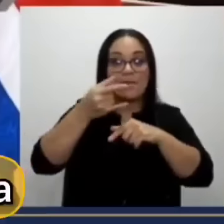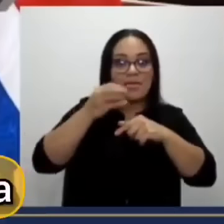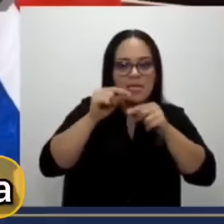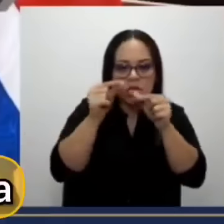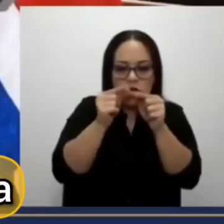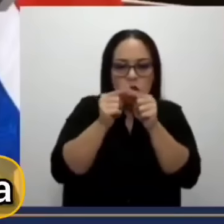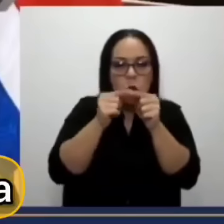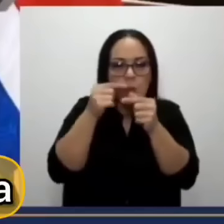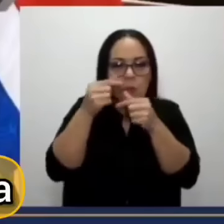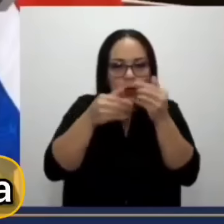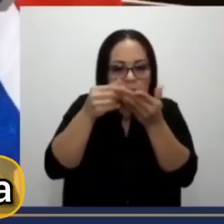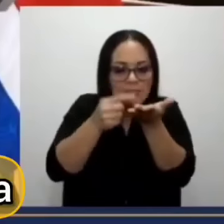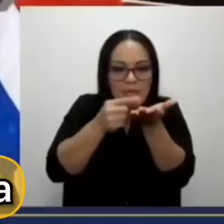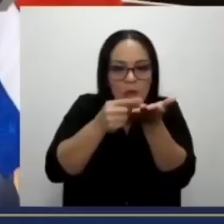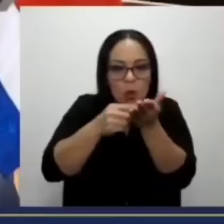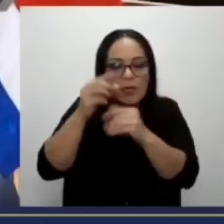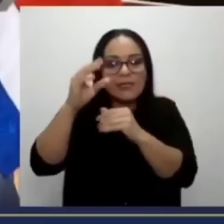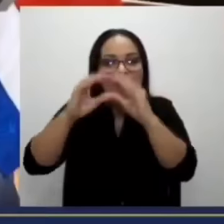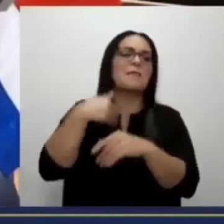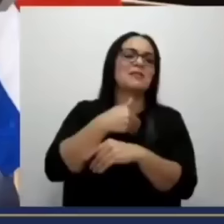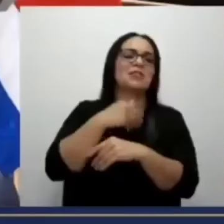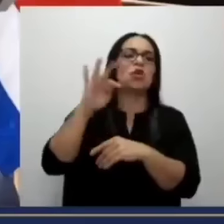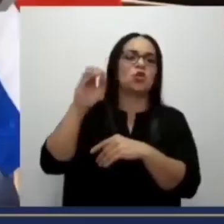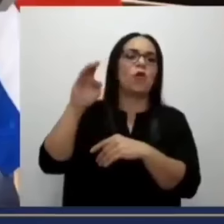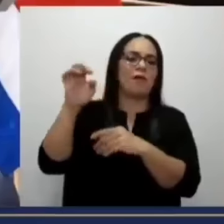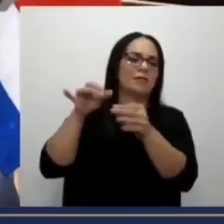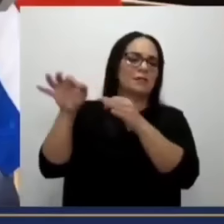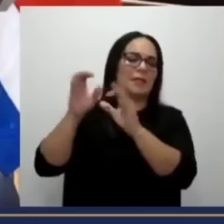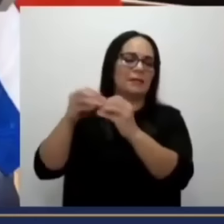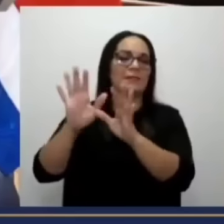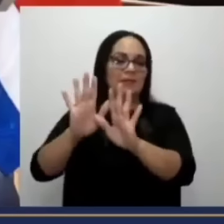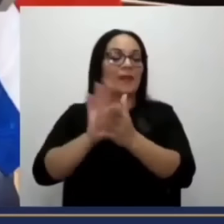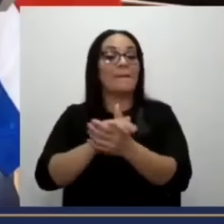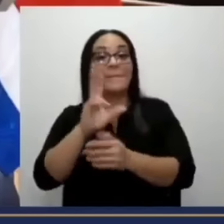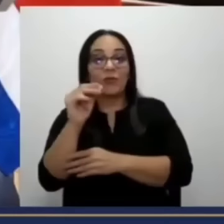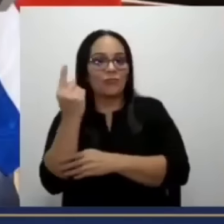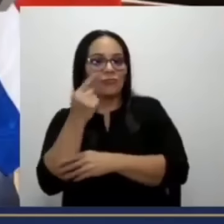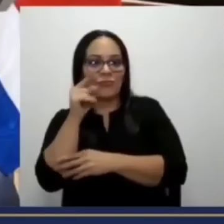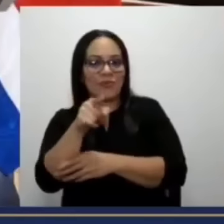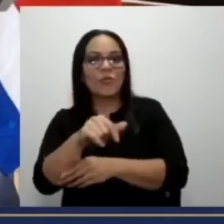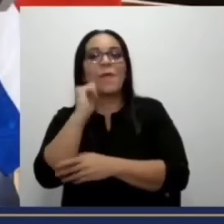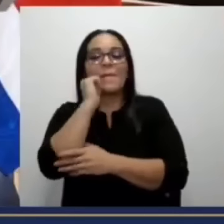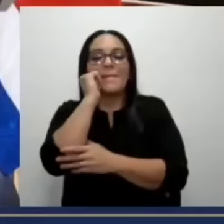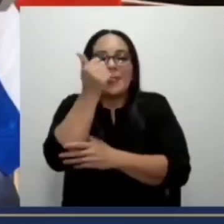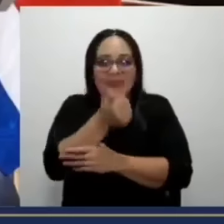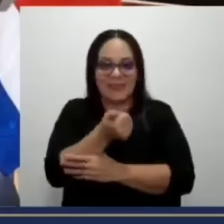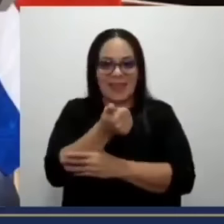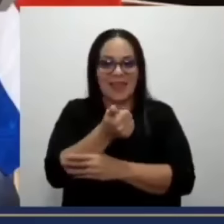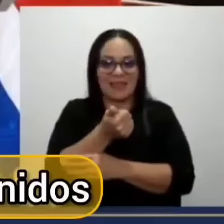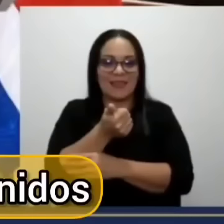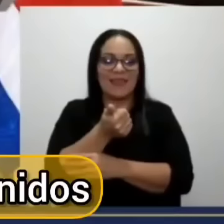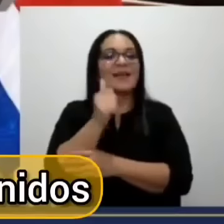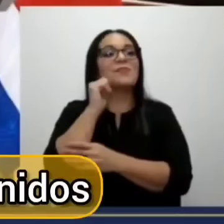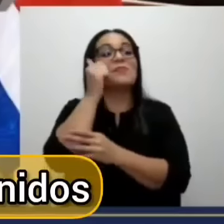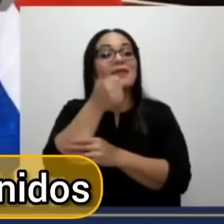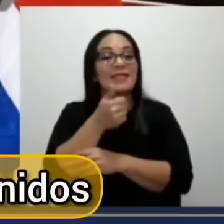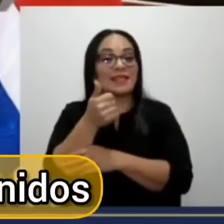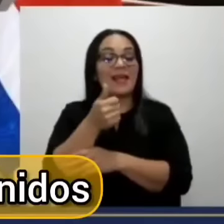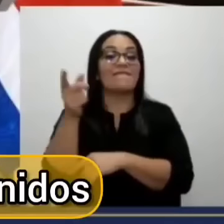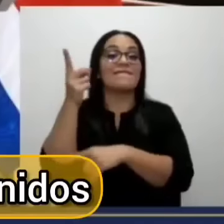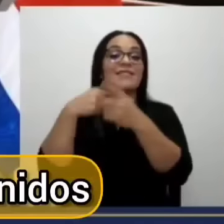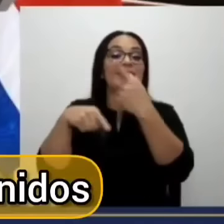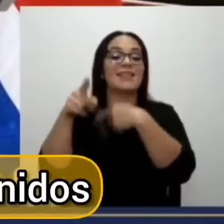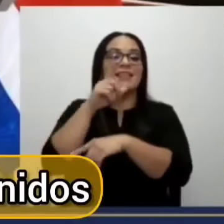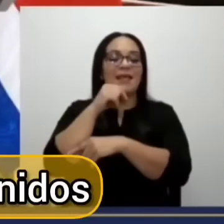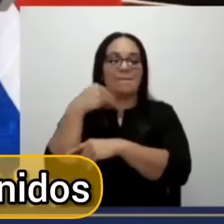la ley de microprocesadores y ciencia. Pero no sólo eso, mañana viene la ministra de